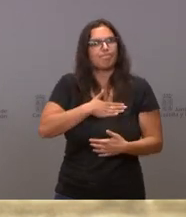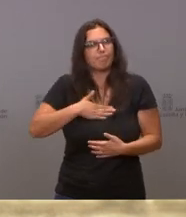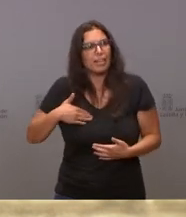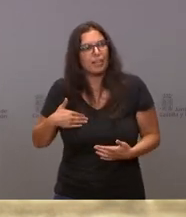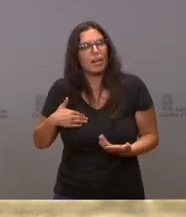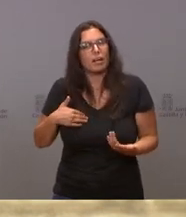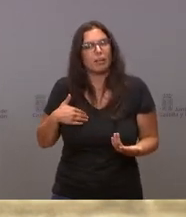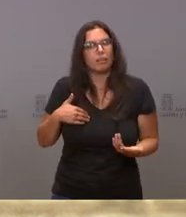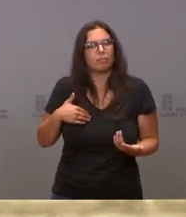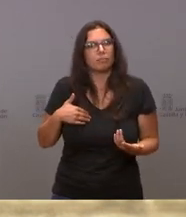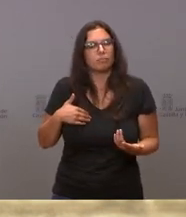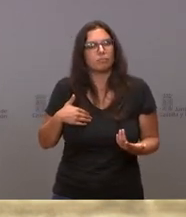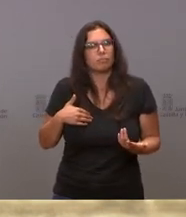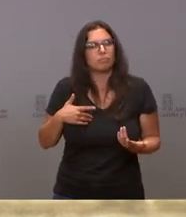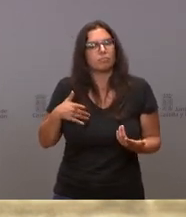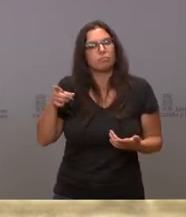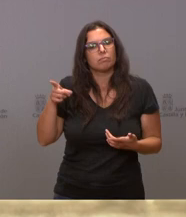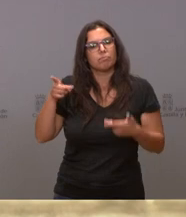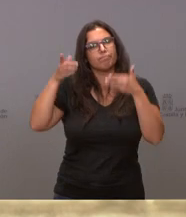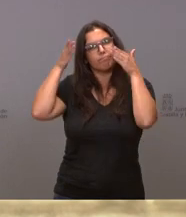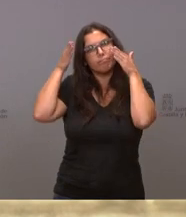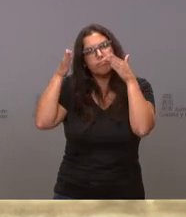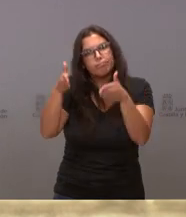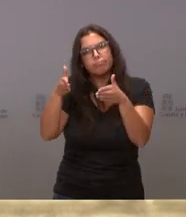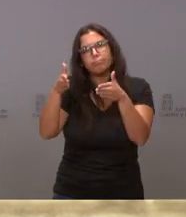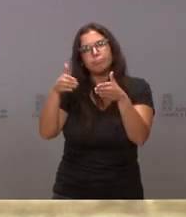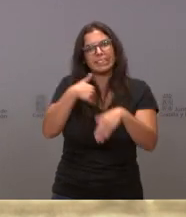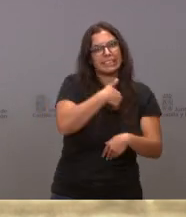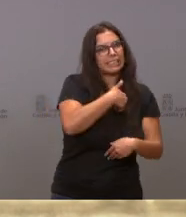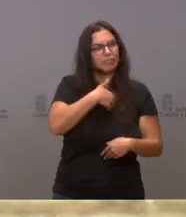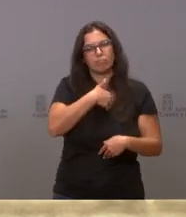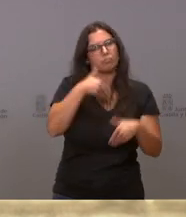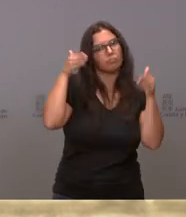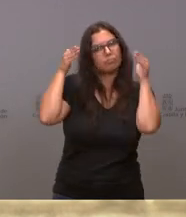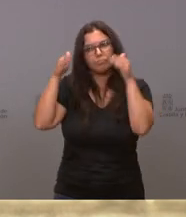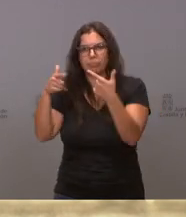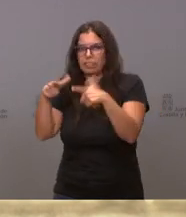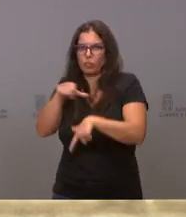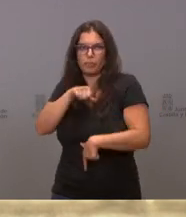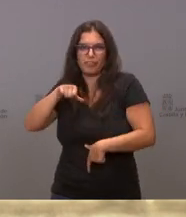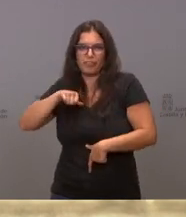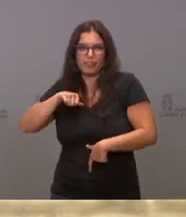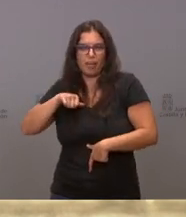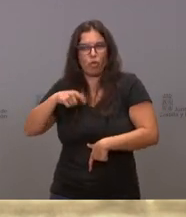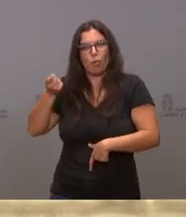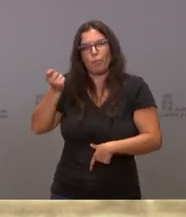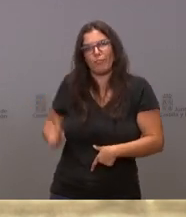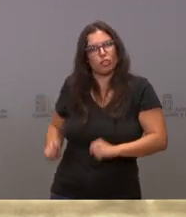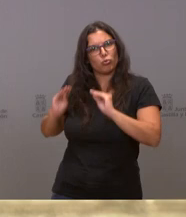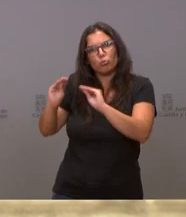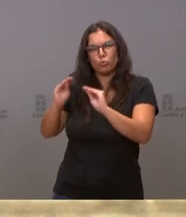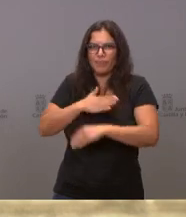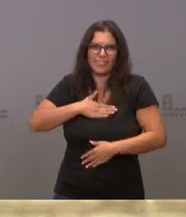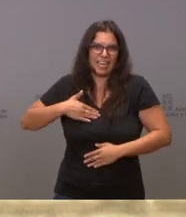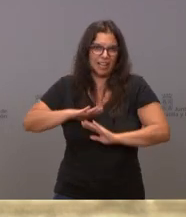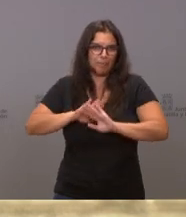dedicarse íntegramente a la vida en el sector privado, su vida profesional en el sector privado.